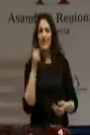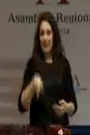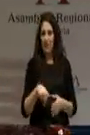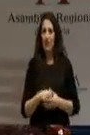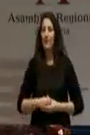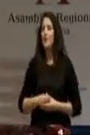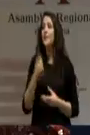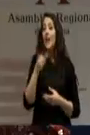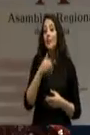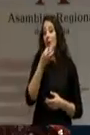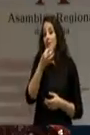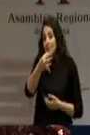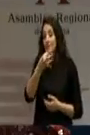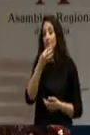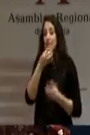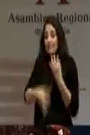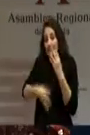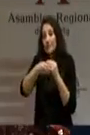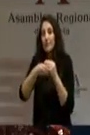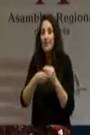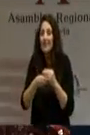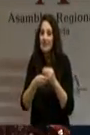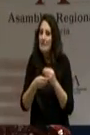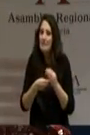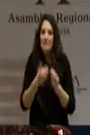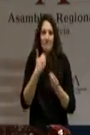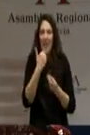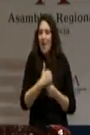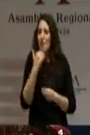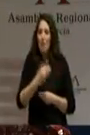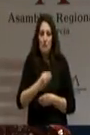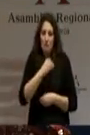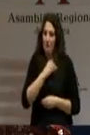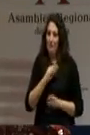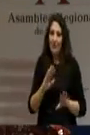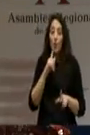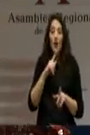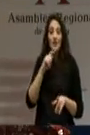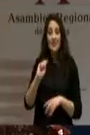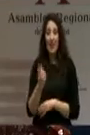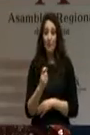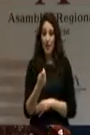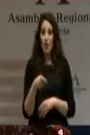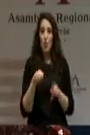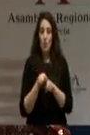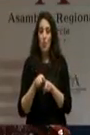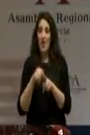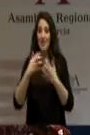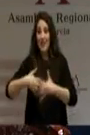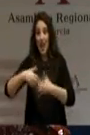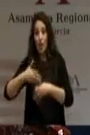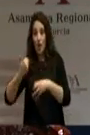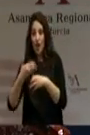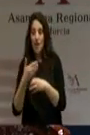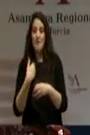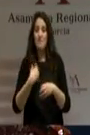que decir que me resulta penoso recordarle que la desaladora de San Pedro salvó a la región de restricciones graves tras la